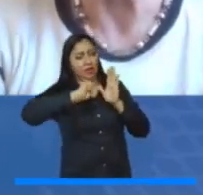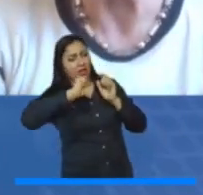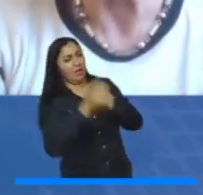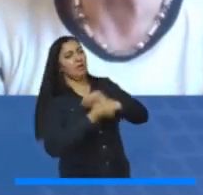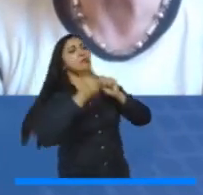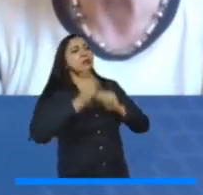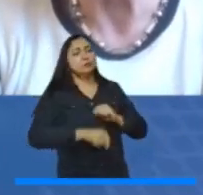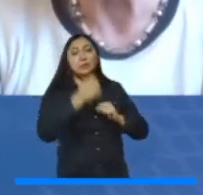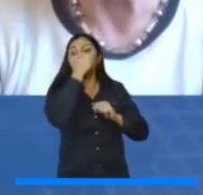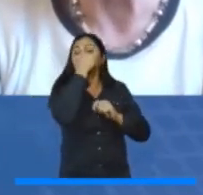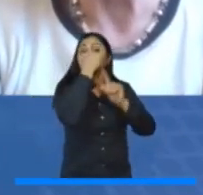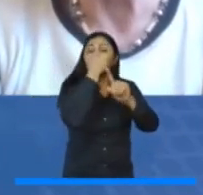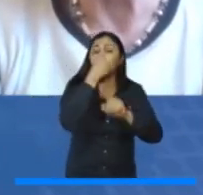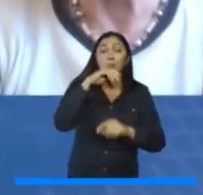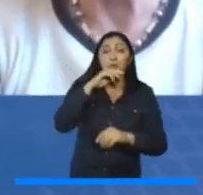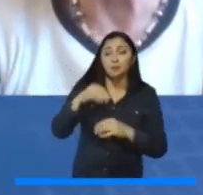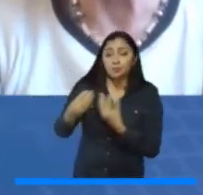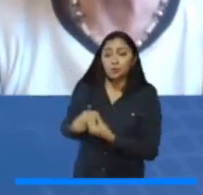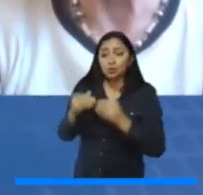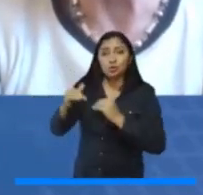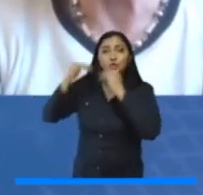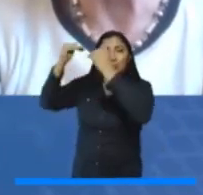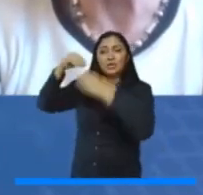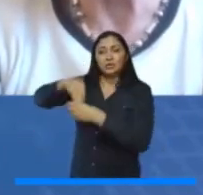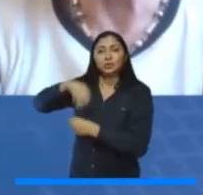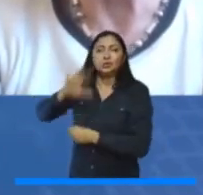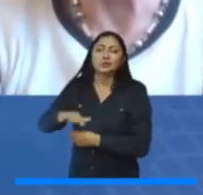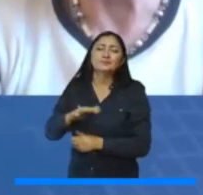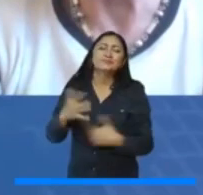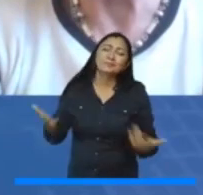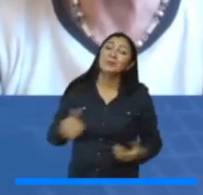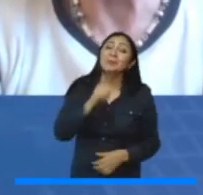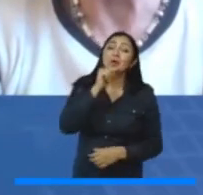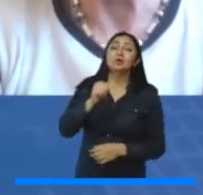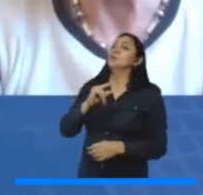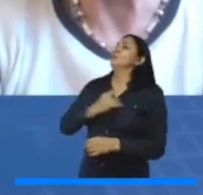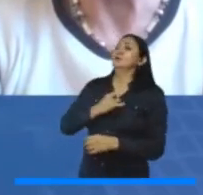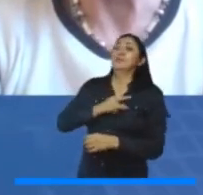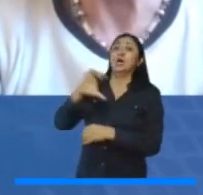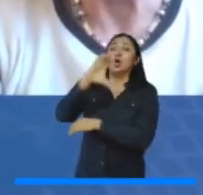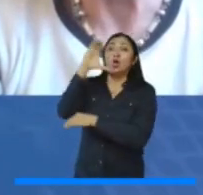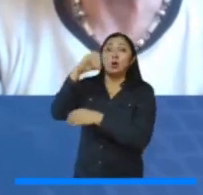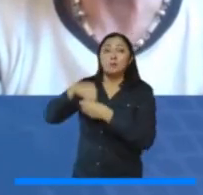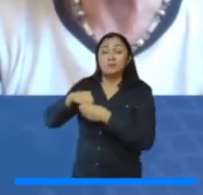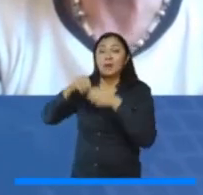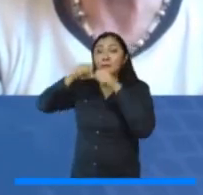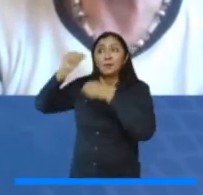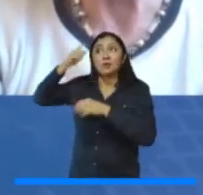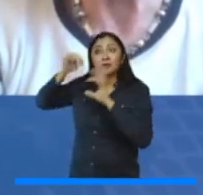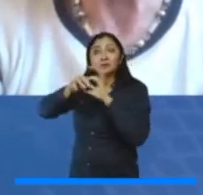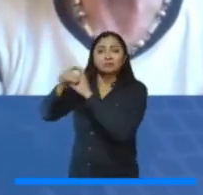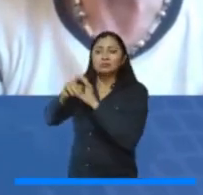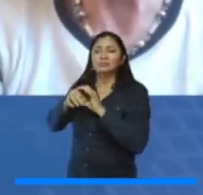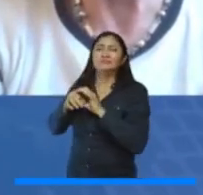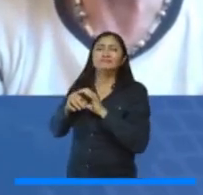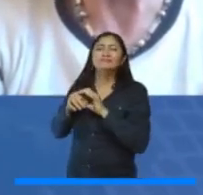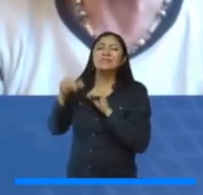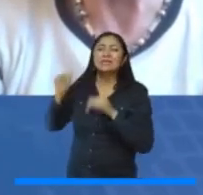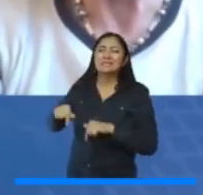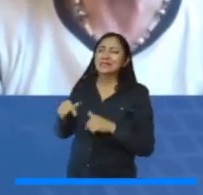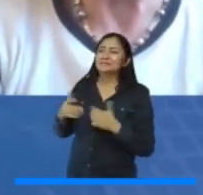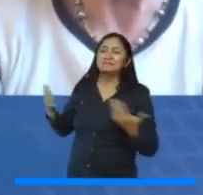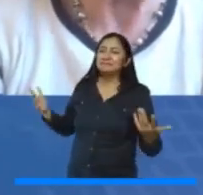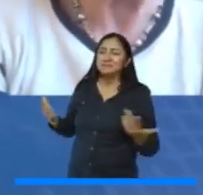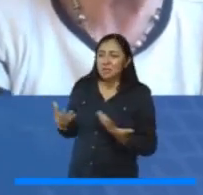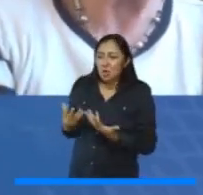consejos superiores, el peor daño que se le hace a la universidad pública en Colombia, de una u otra manera, es la forma como se definen miembros